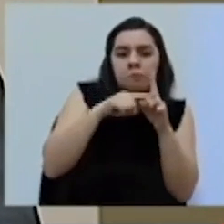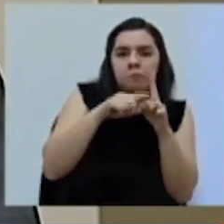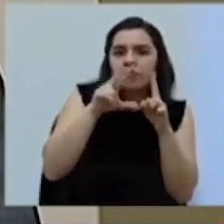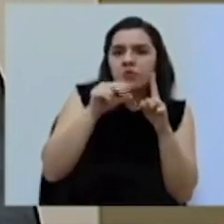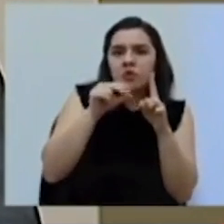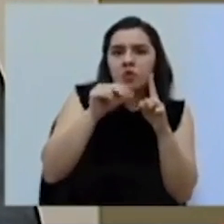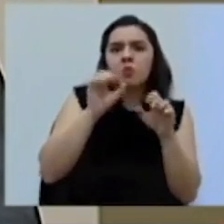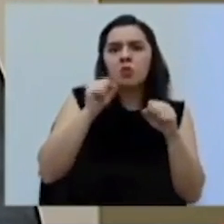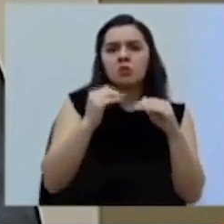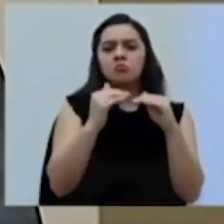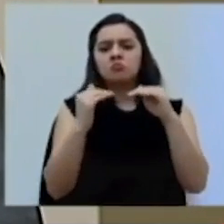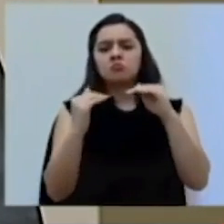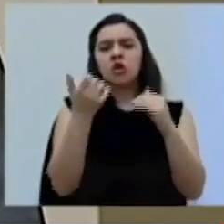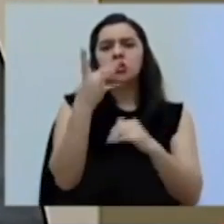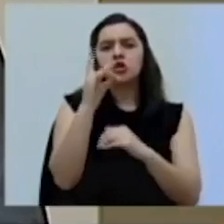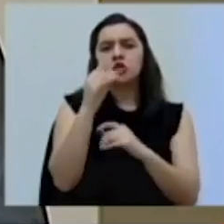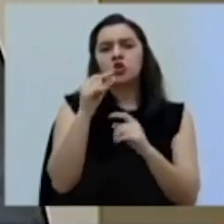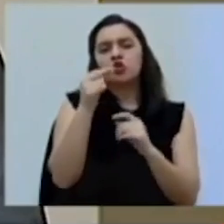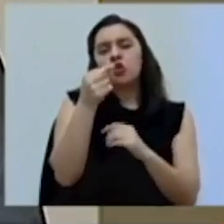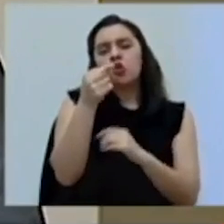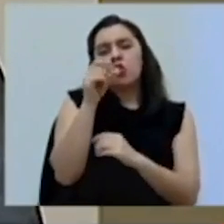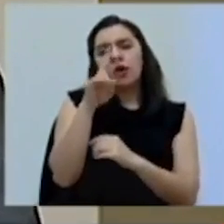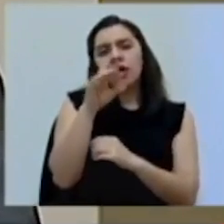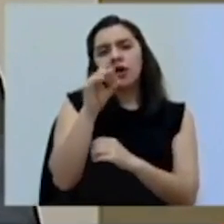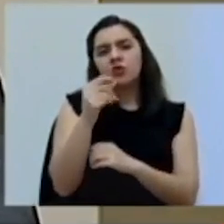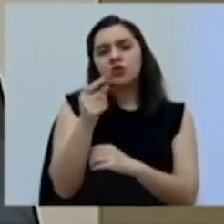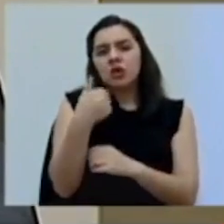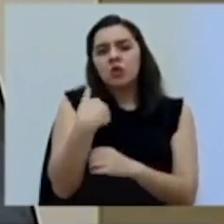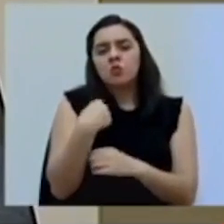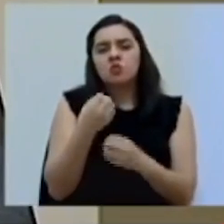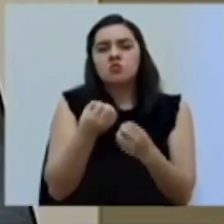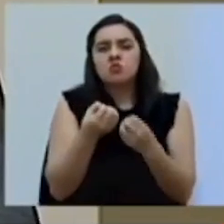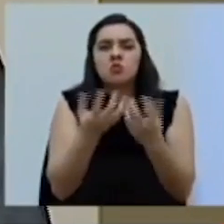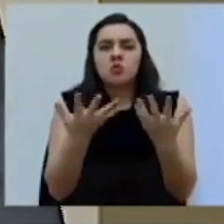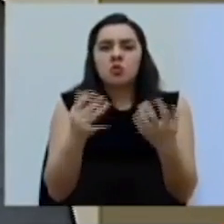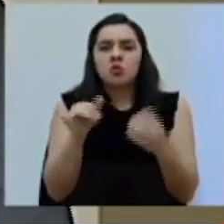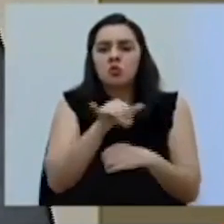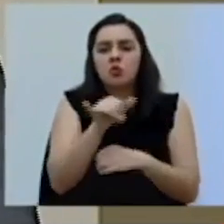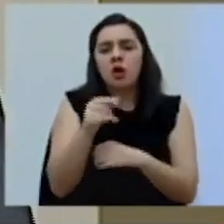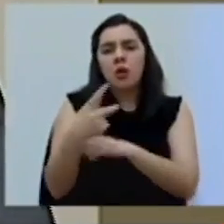pueden ser estables entre 18 grados, que es lo común entre estos biológicos.